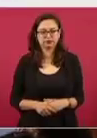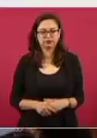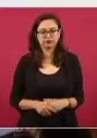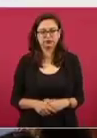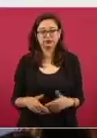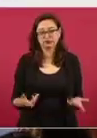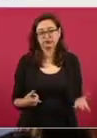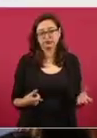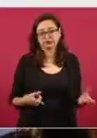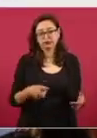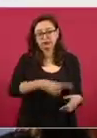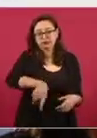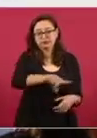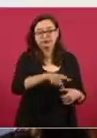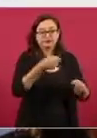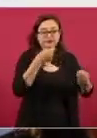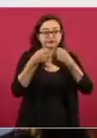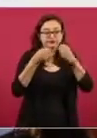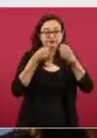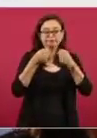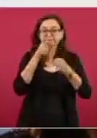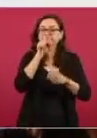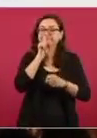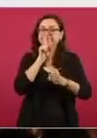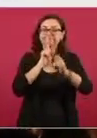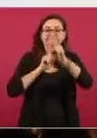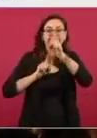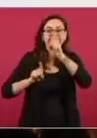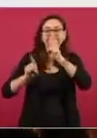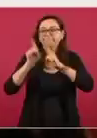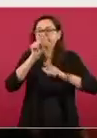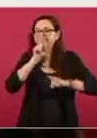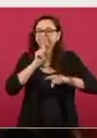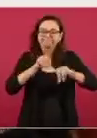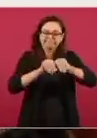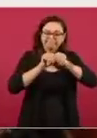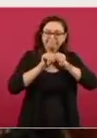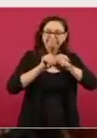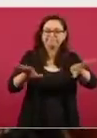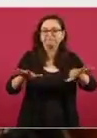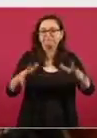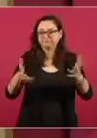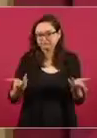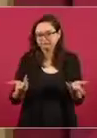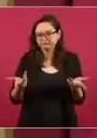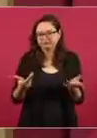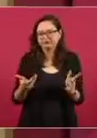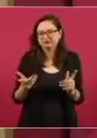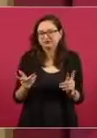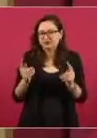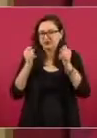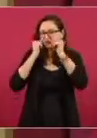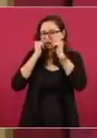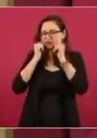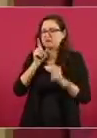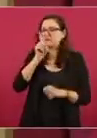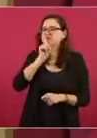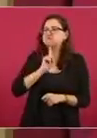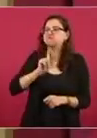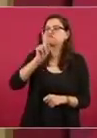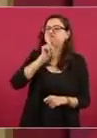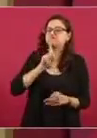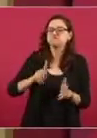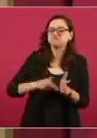AMPA del periodismo sostiene la máxima de Goebbels de que una mentira que se repite muchas